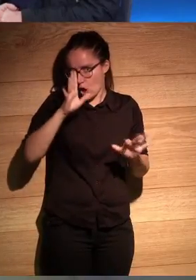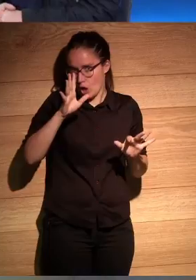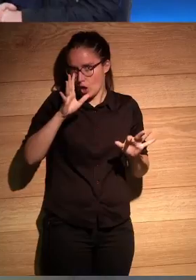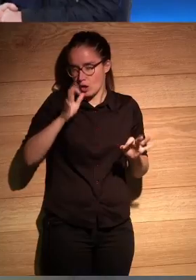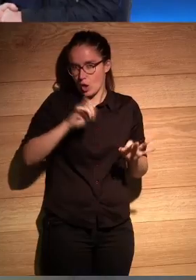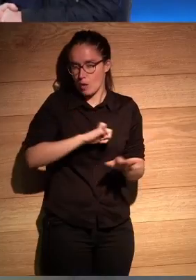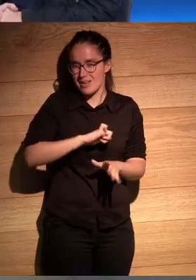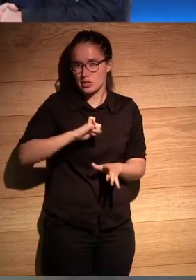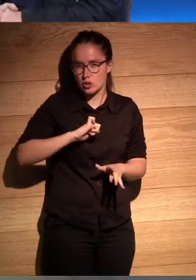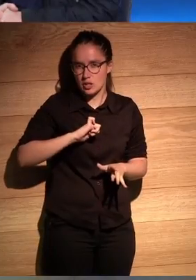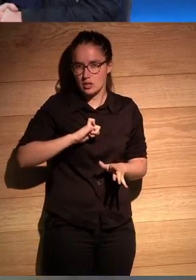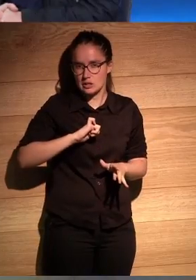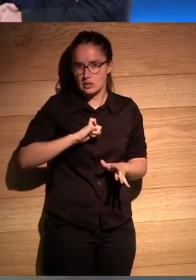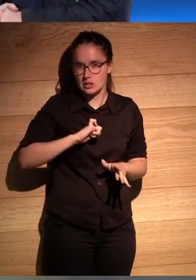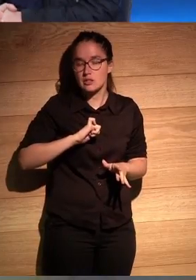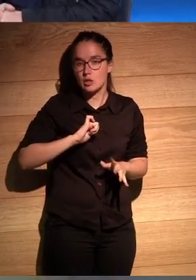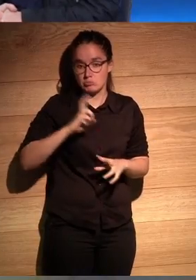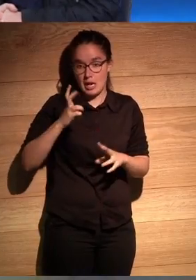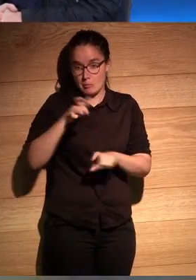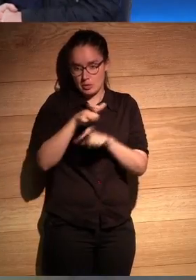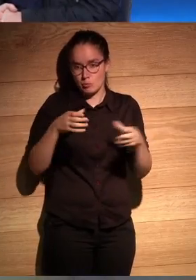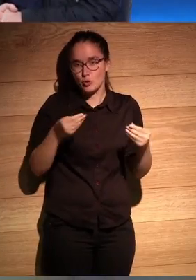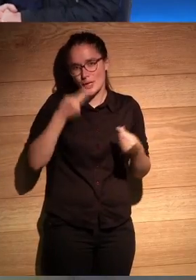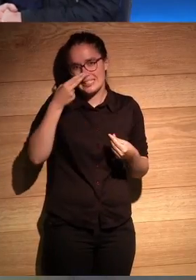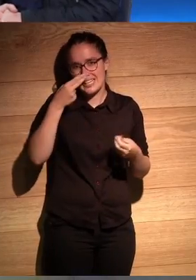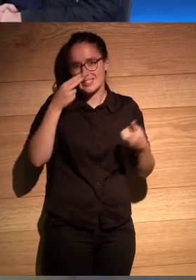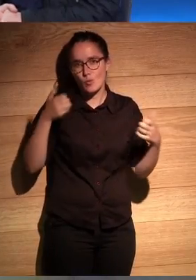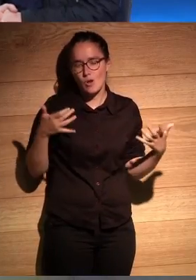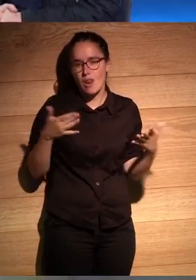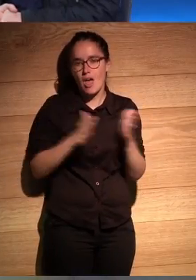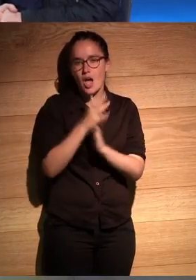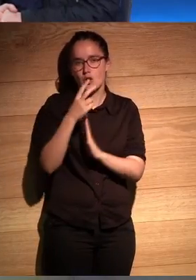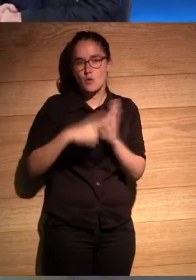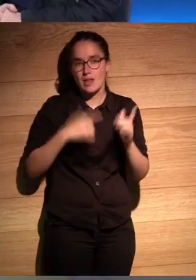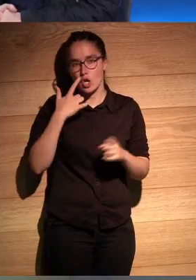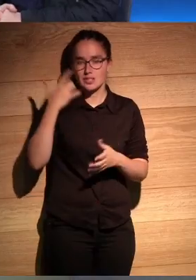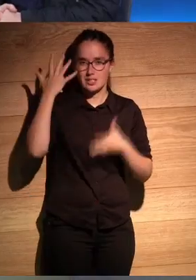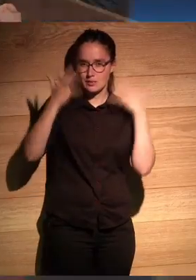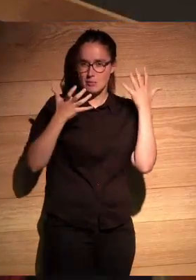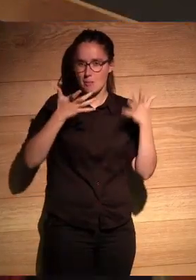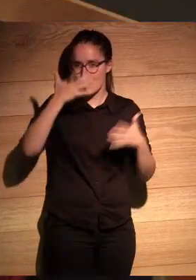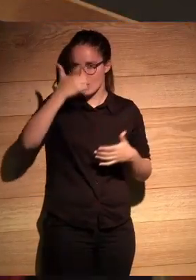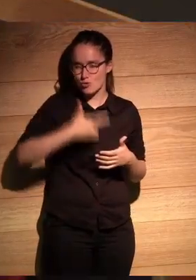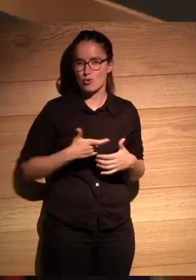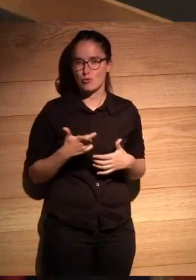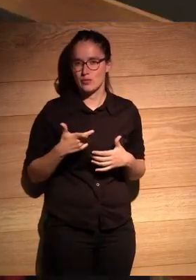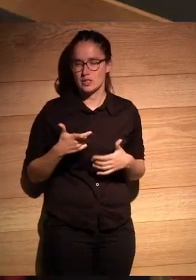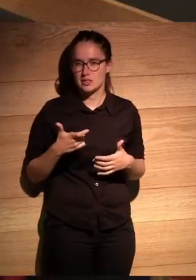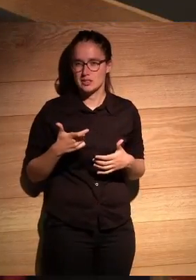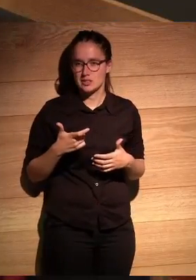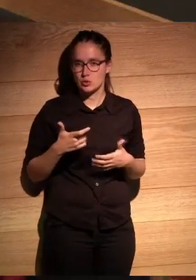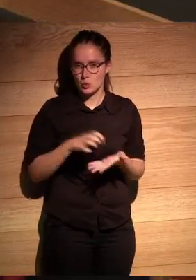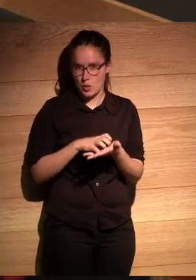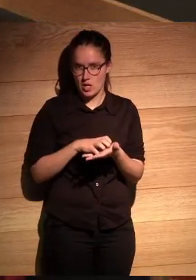en lo personal y a muchos de los que estamos aquí nos interesa mucho la novela de los detectives salvajes pero yo tengo la